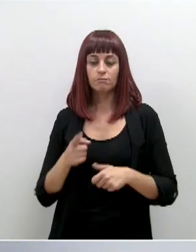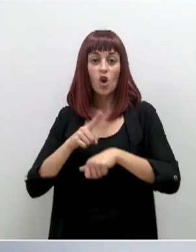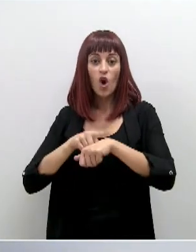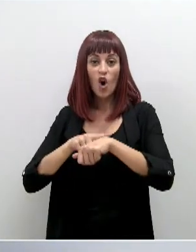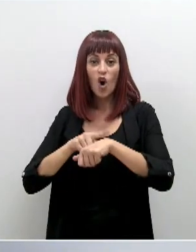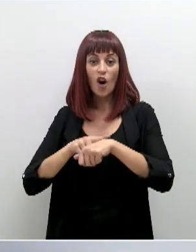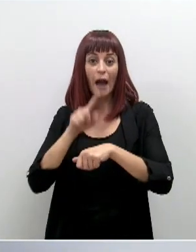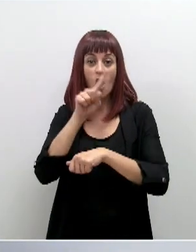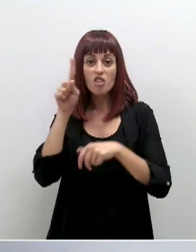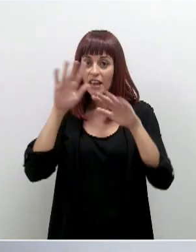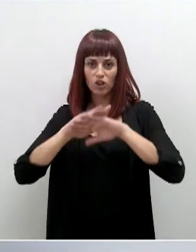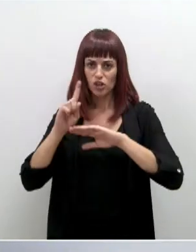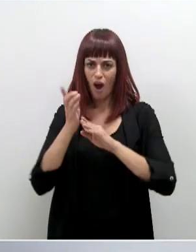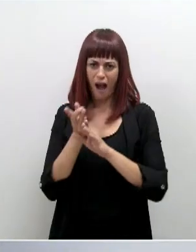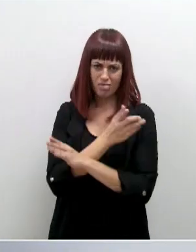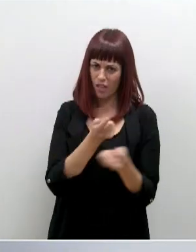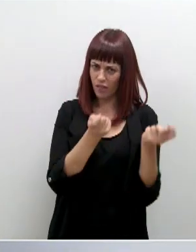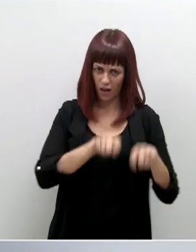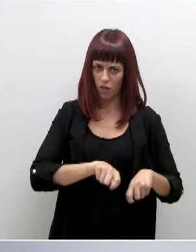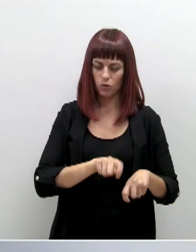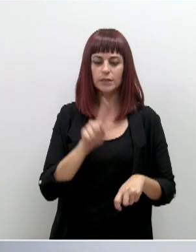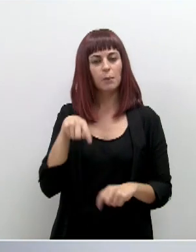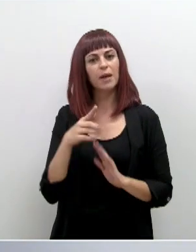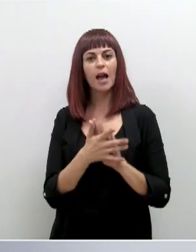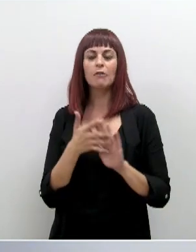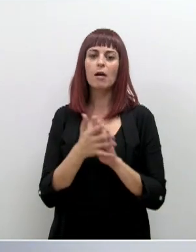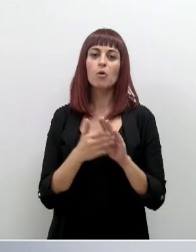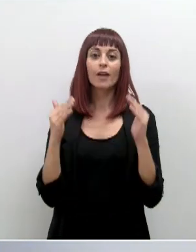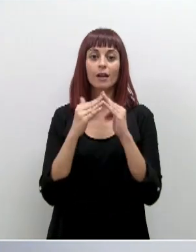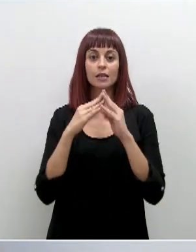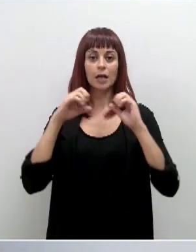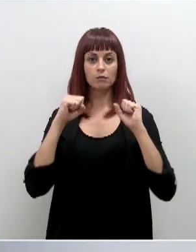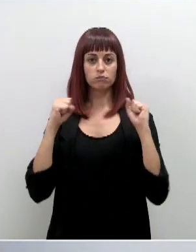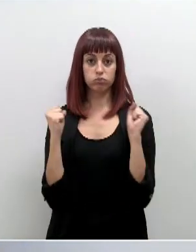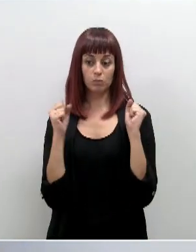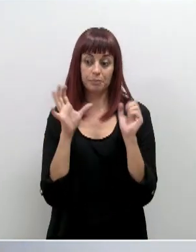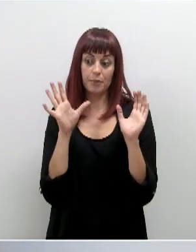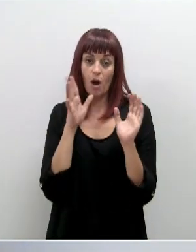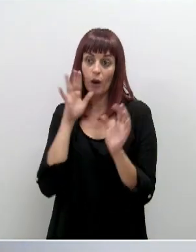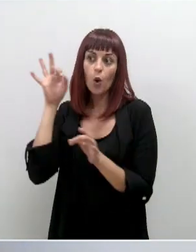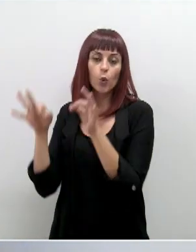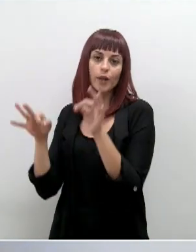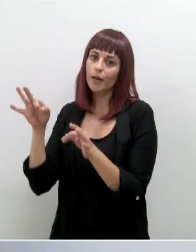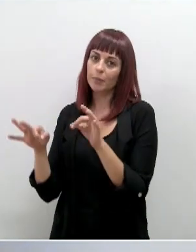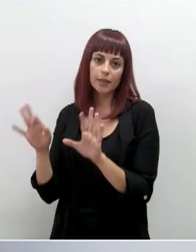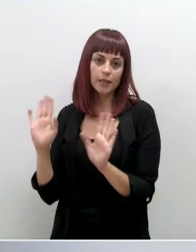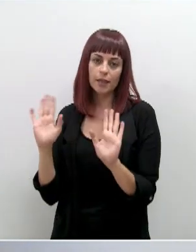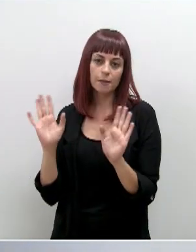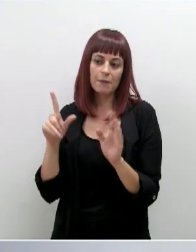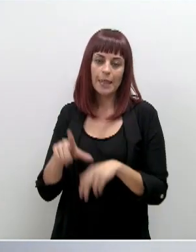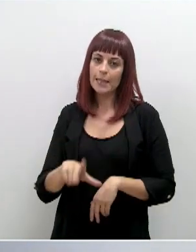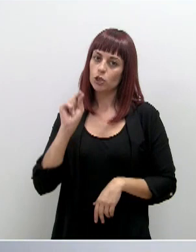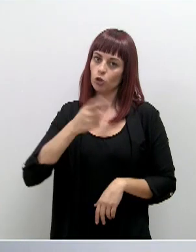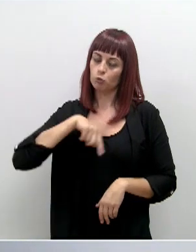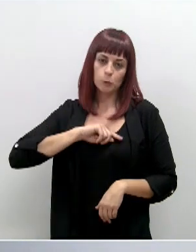a las 11 de la noche. Se hablaba también de los confinamientos domiciliarios, aunque jurídicamente ahora mismo no está al alcance esa